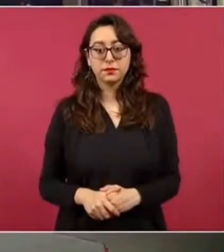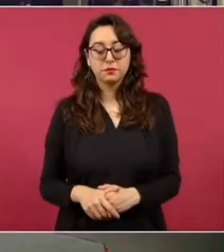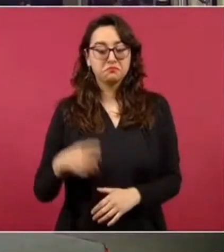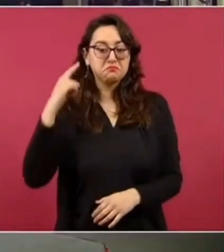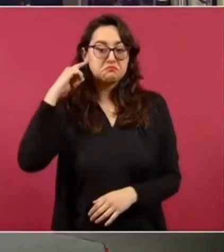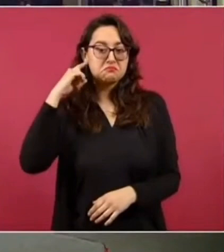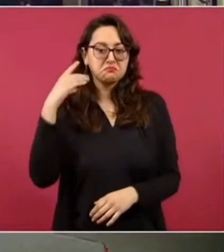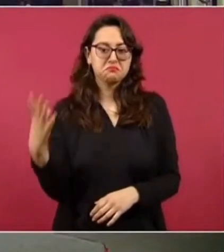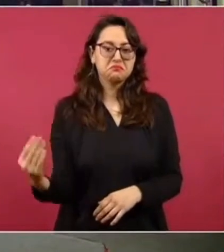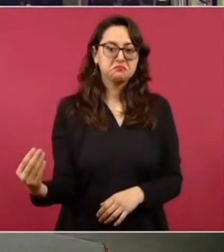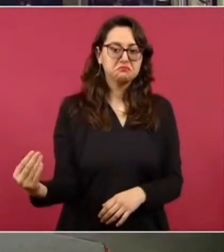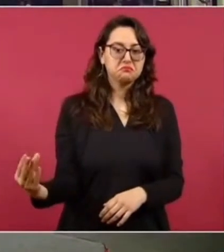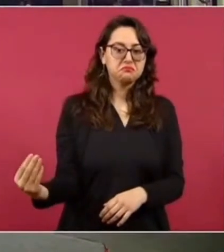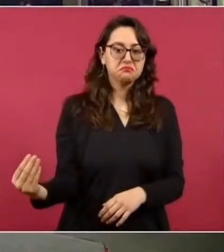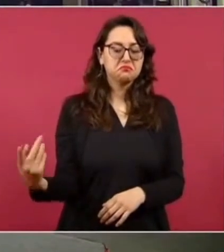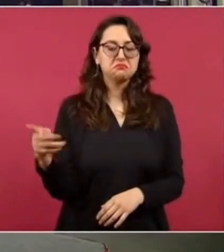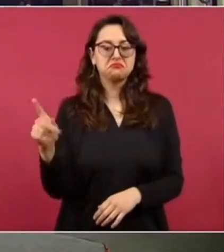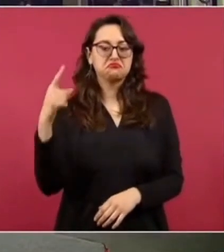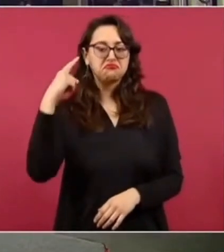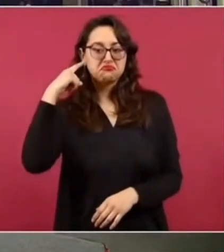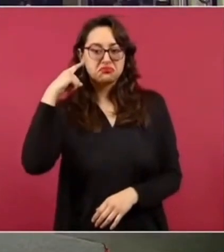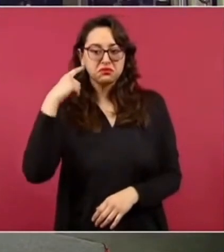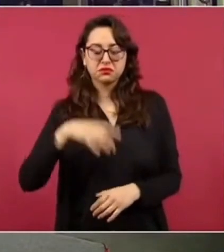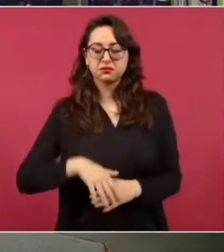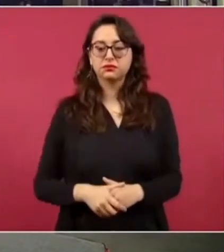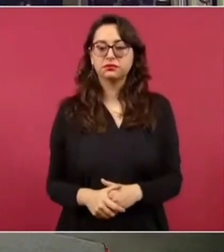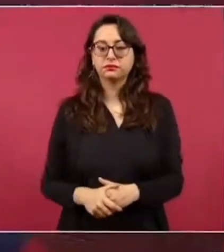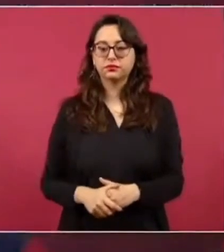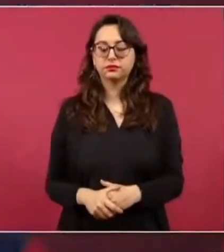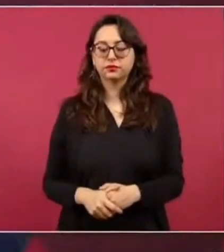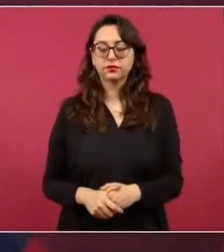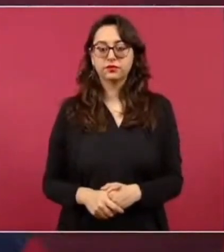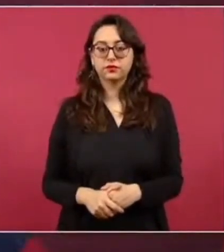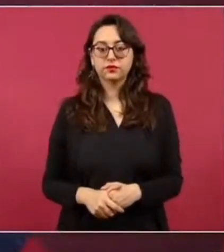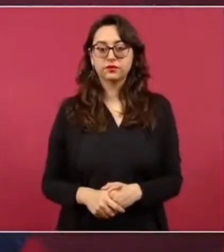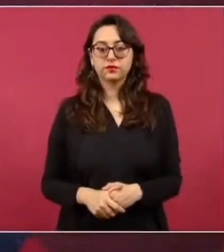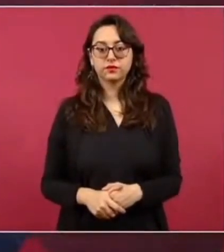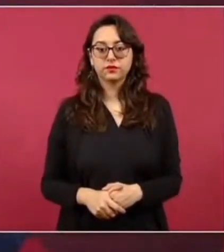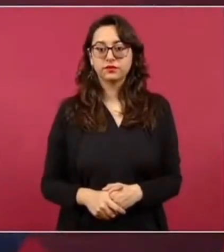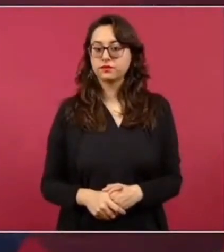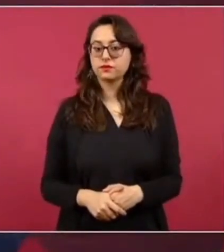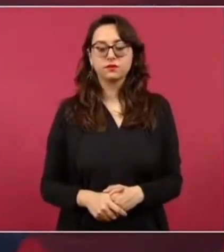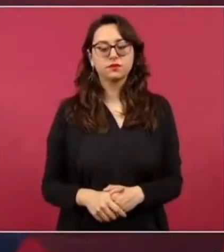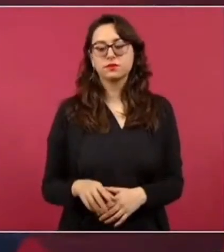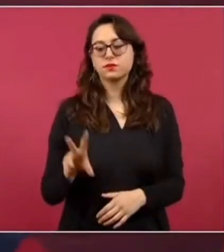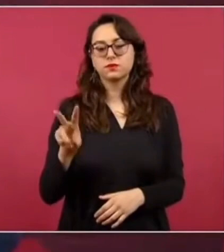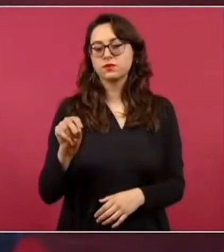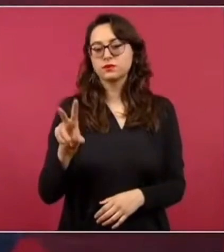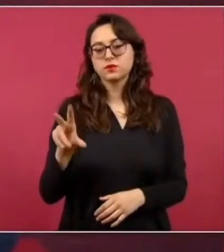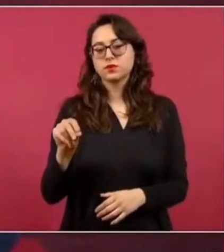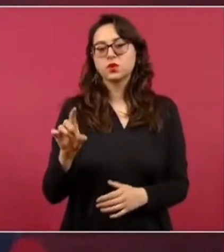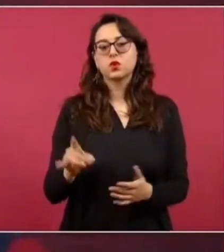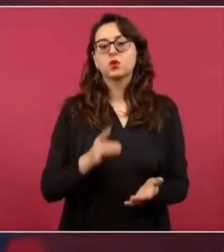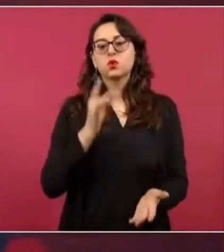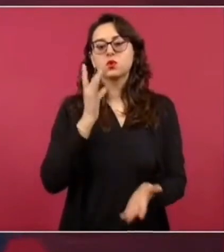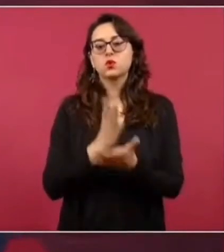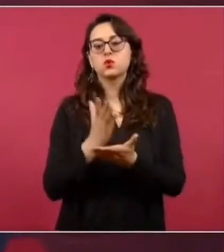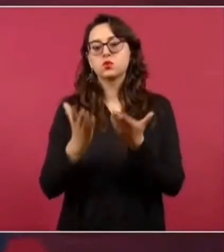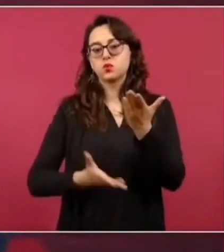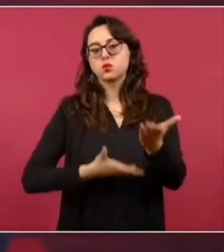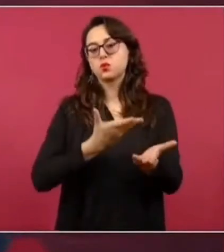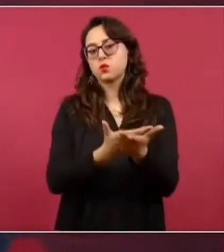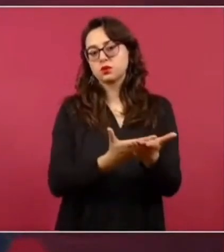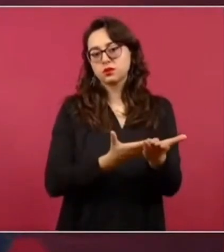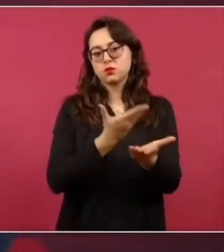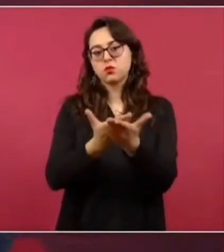no no no pero este hay propuestas y uno decide